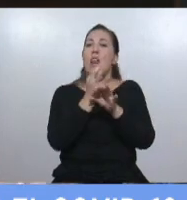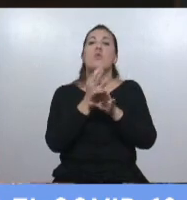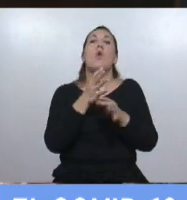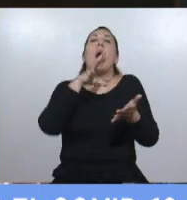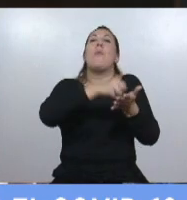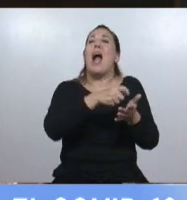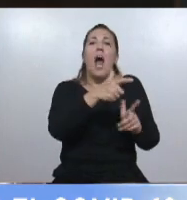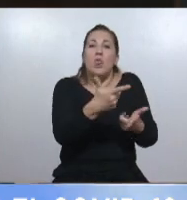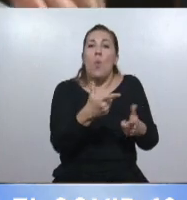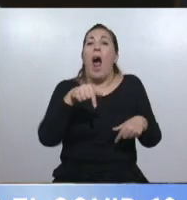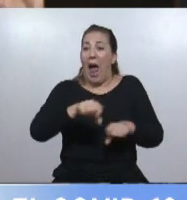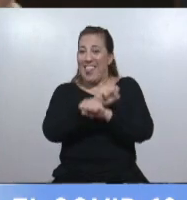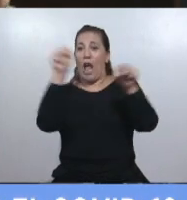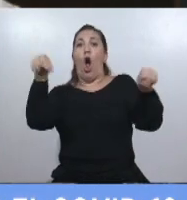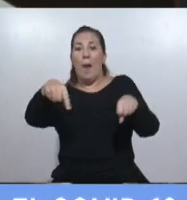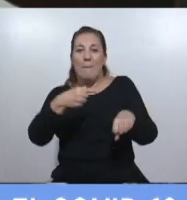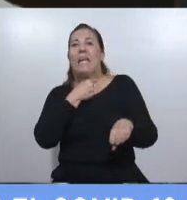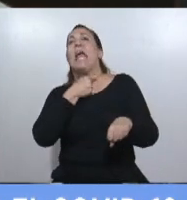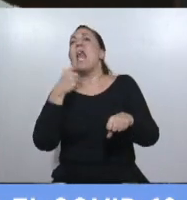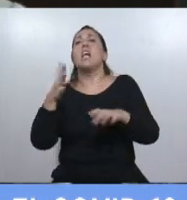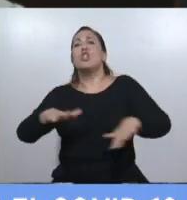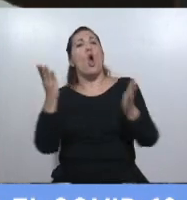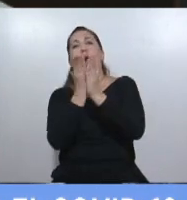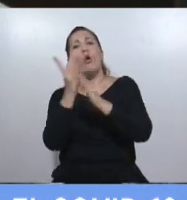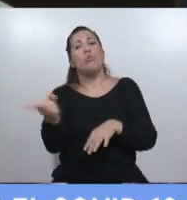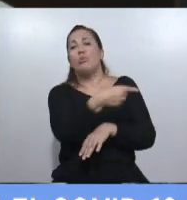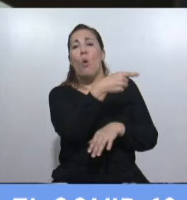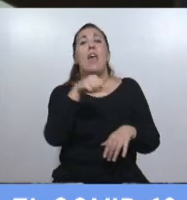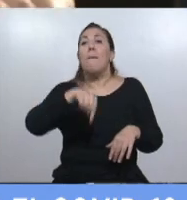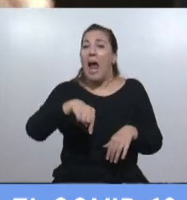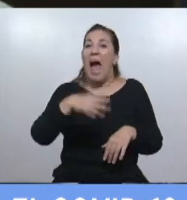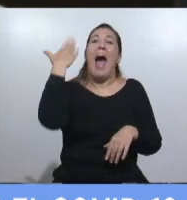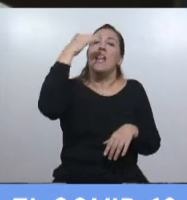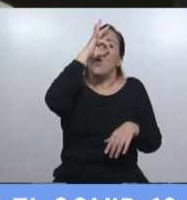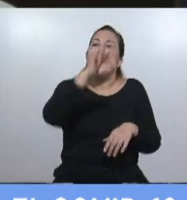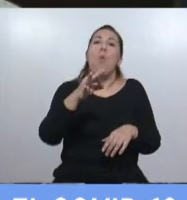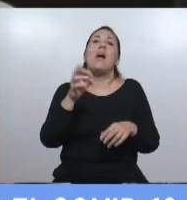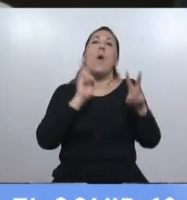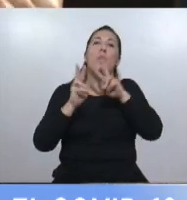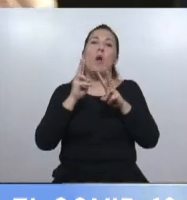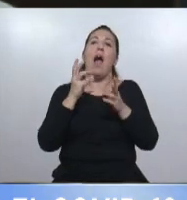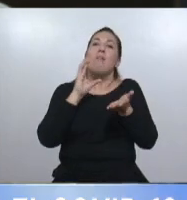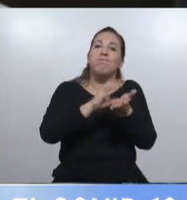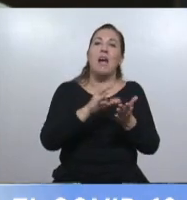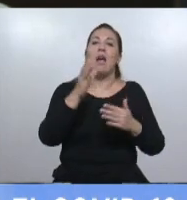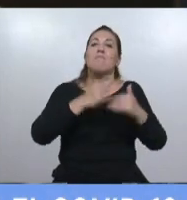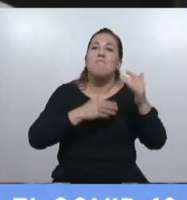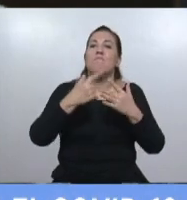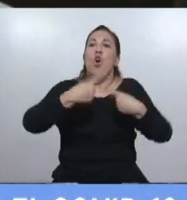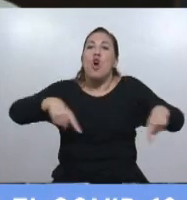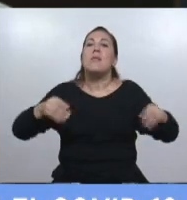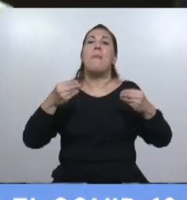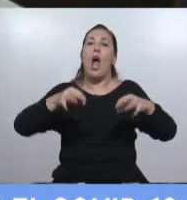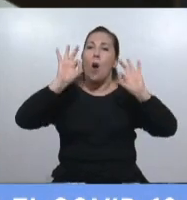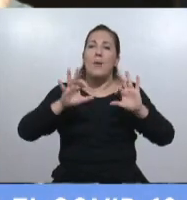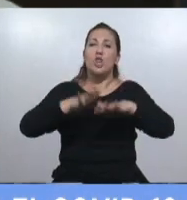les agarró el ataque por la presencialidad pero nunca se ocuparon de conseguir de invertir y de hacer que todos los niños y niñas de la